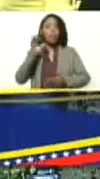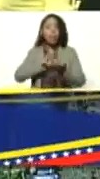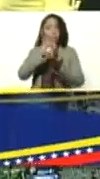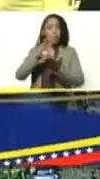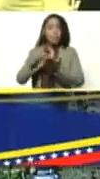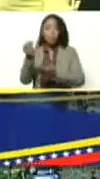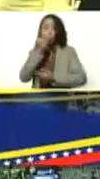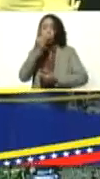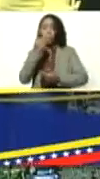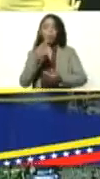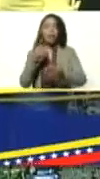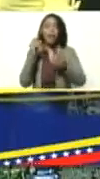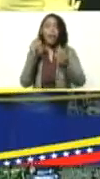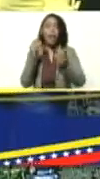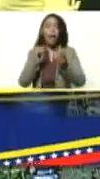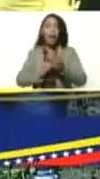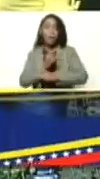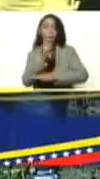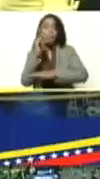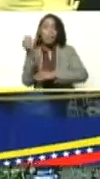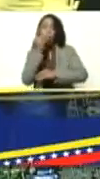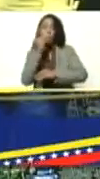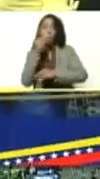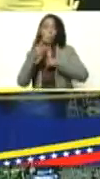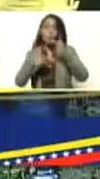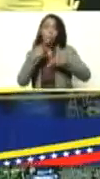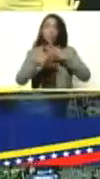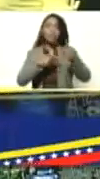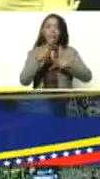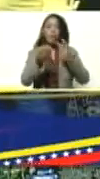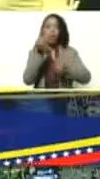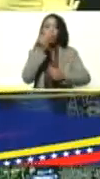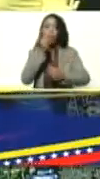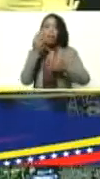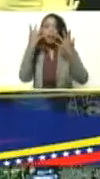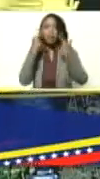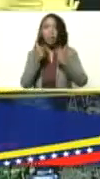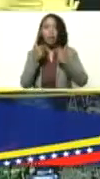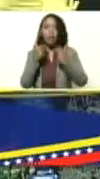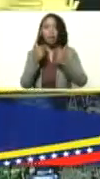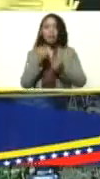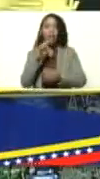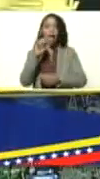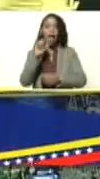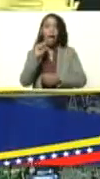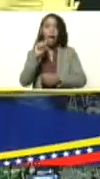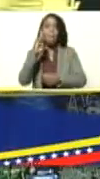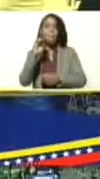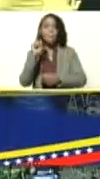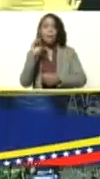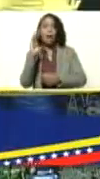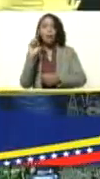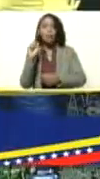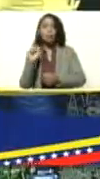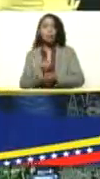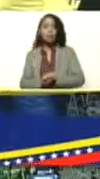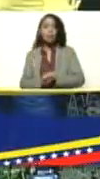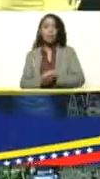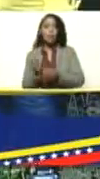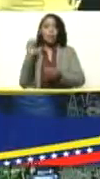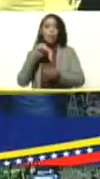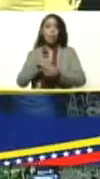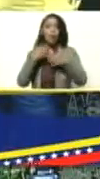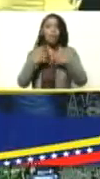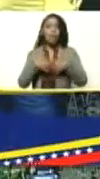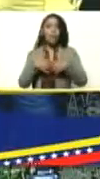supuesto las plantas de alimentos para procesar alimentos para animales las plantas AVA aquí tenemos también la instalación de una planta